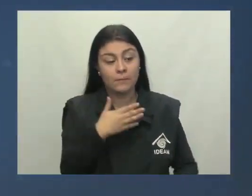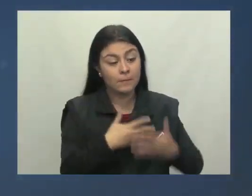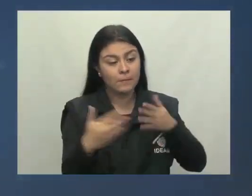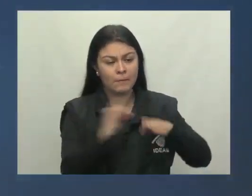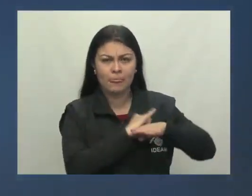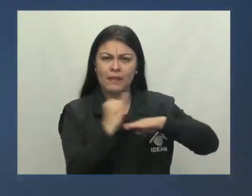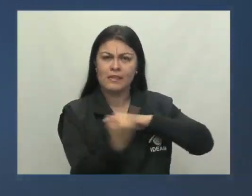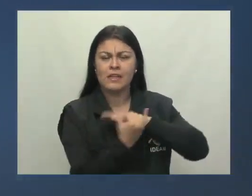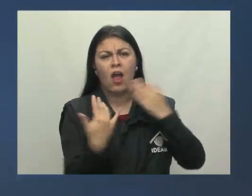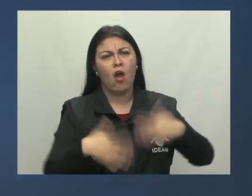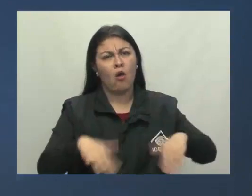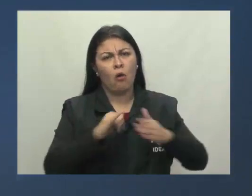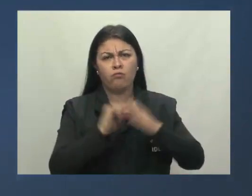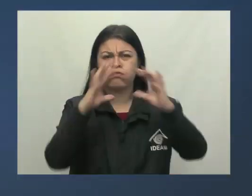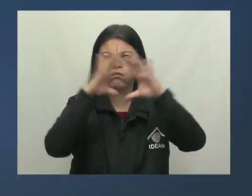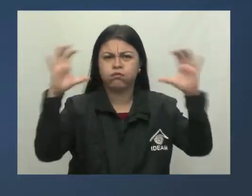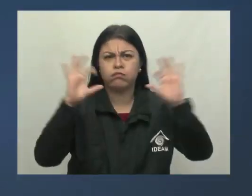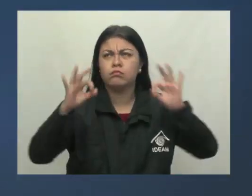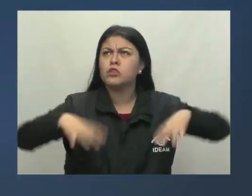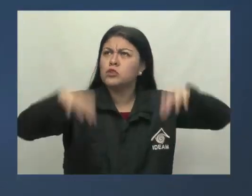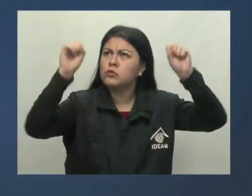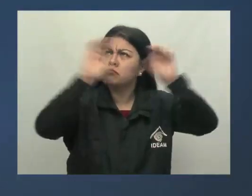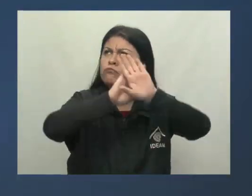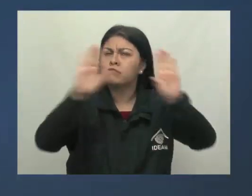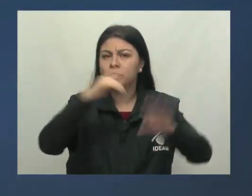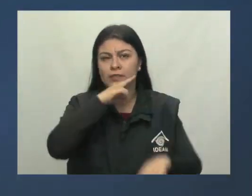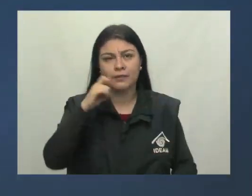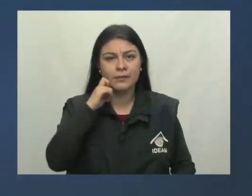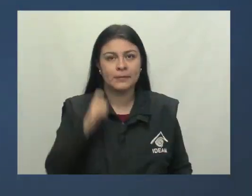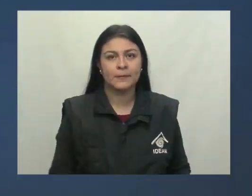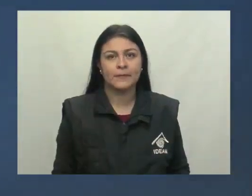Nuestras islas se verán con cielos nublados y tiempo seco.